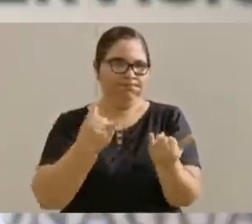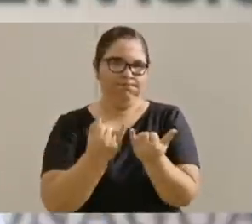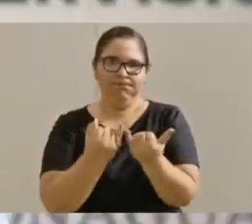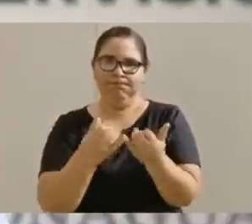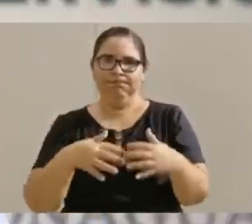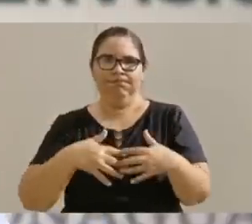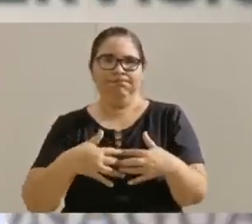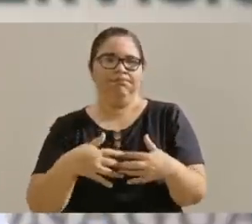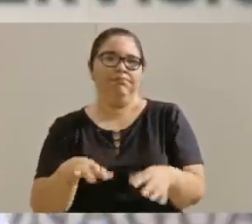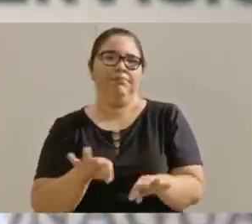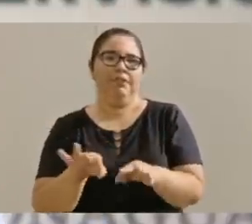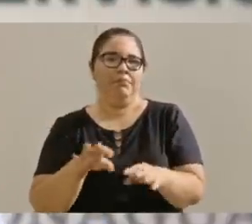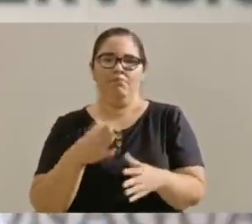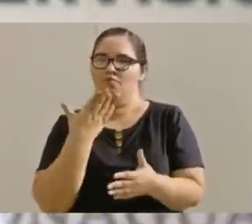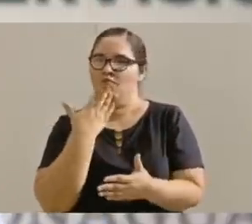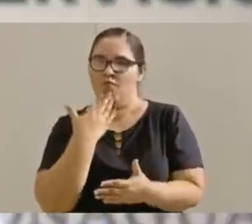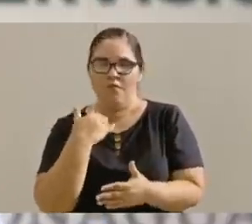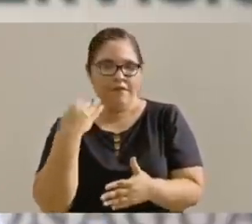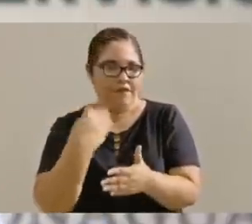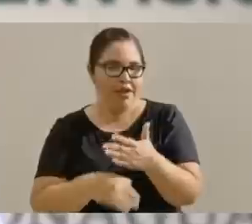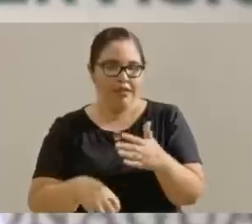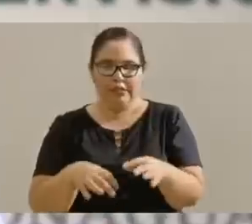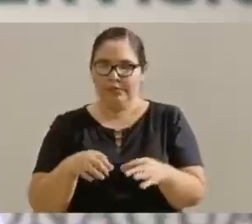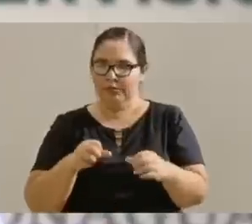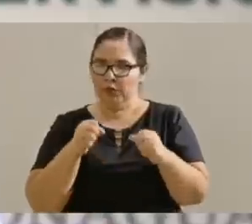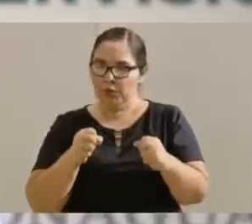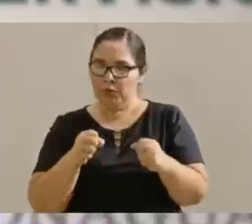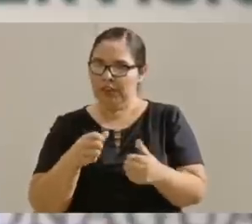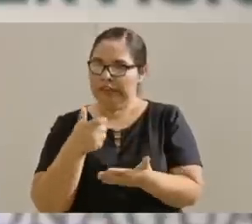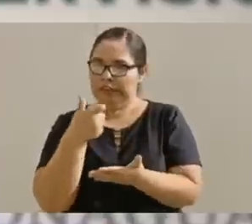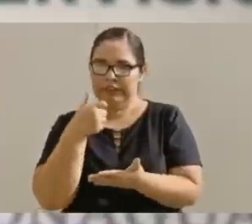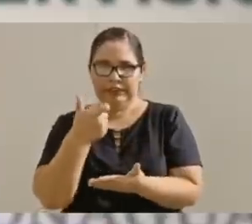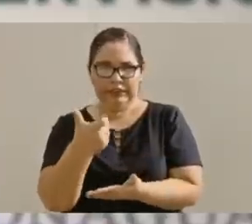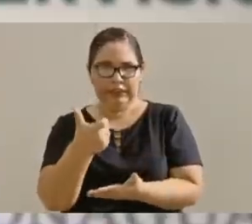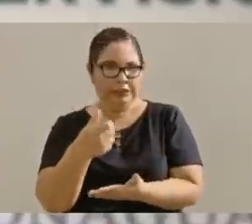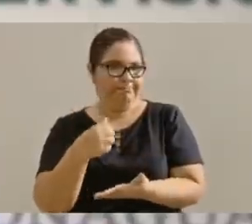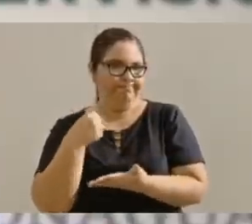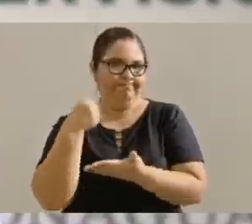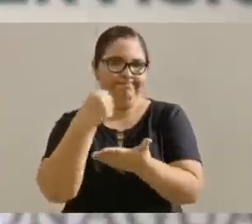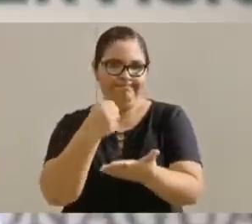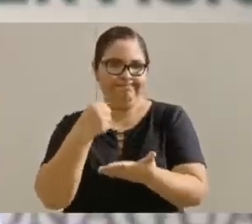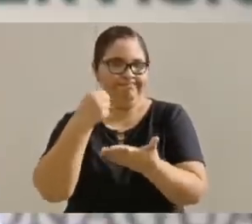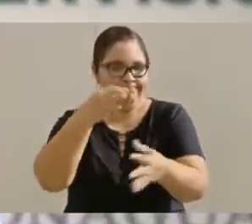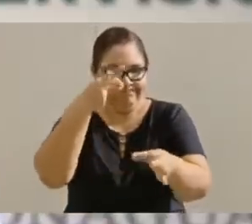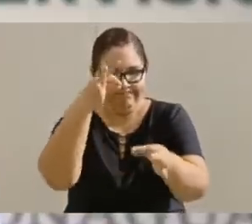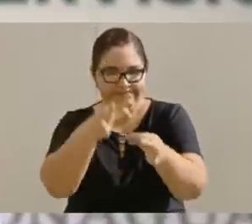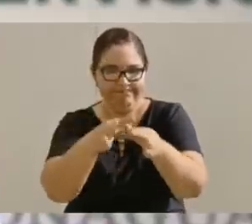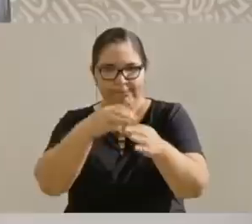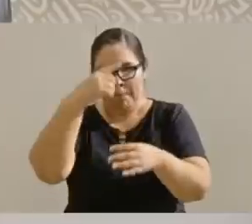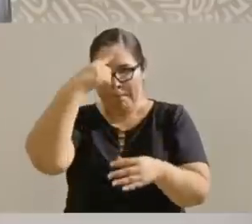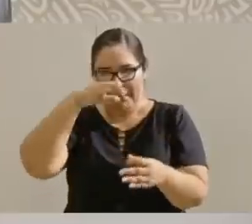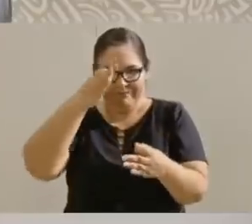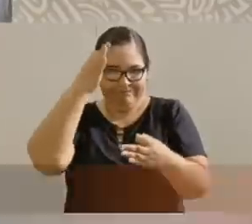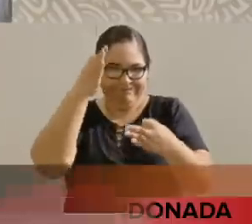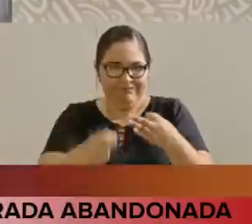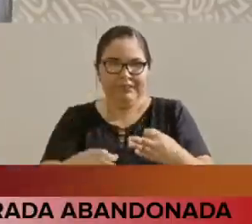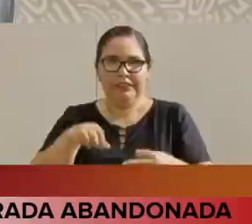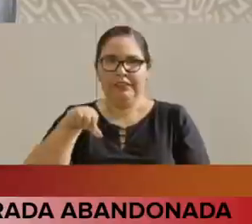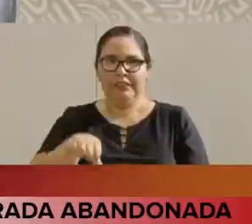No nos va a faltar el dinero para terminar esta obra.